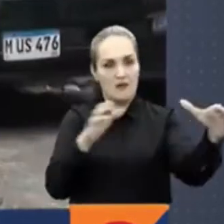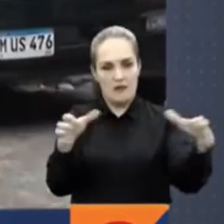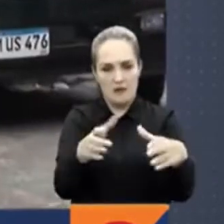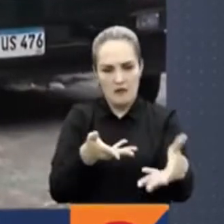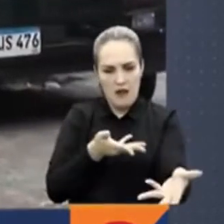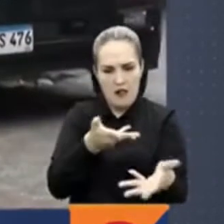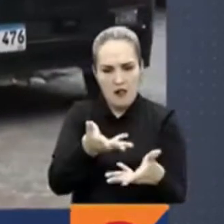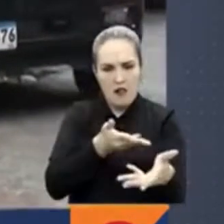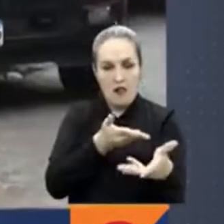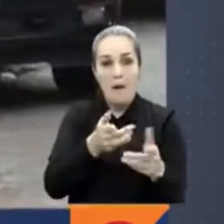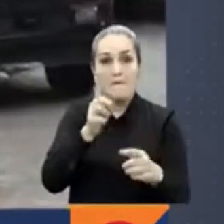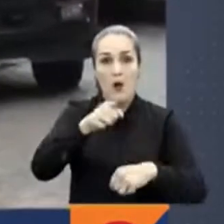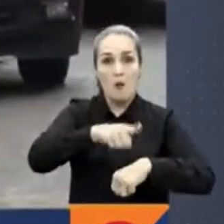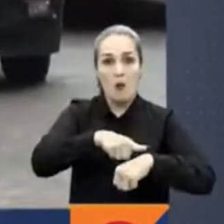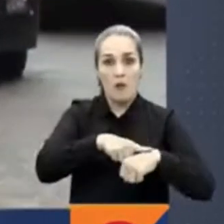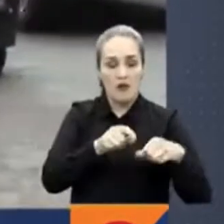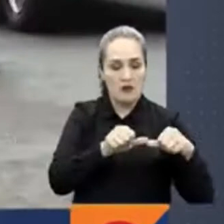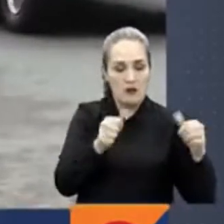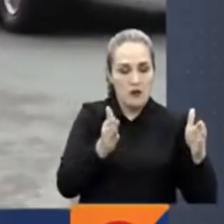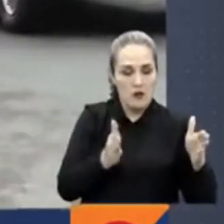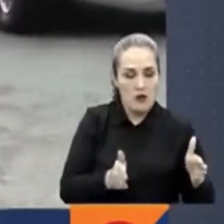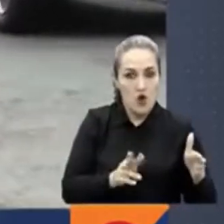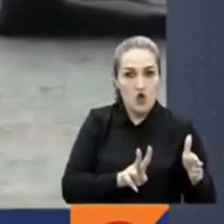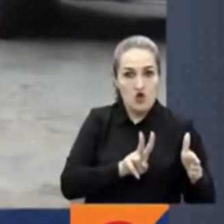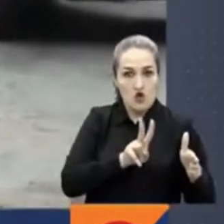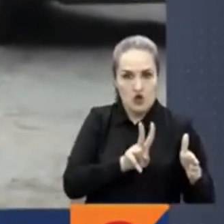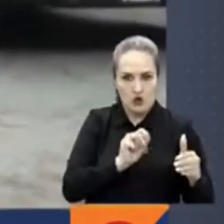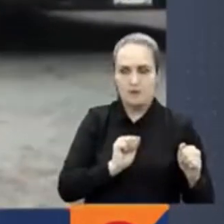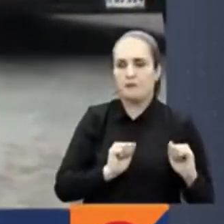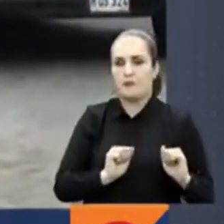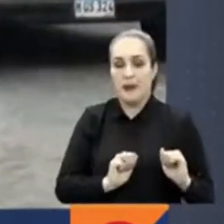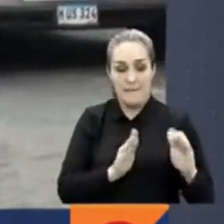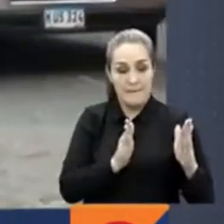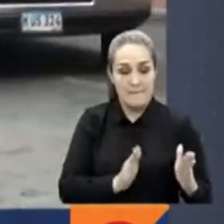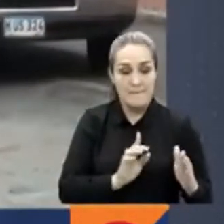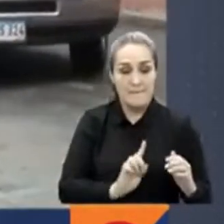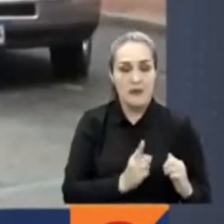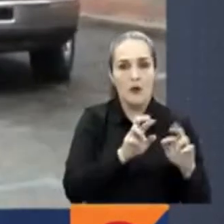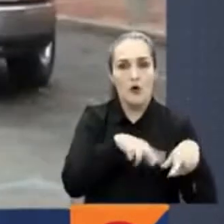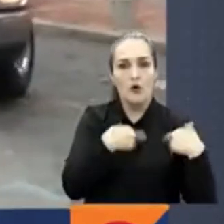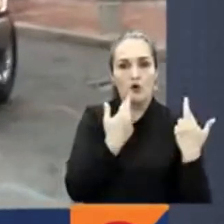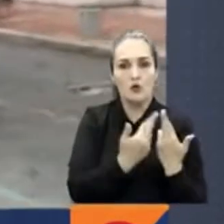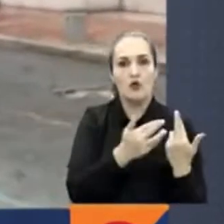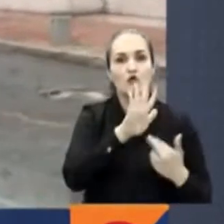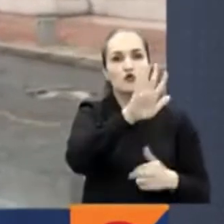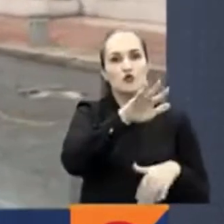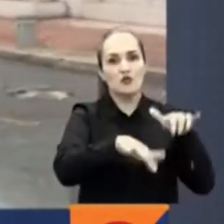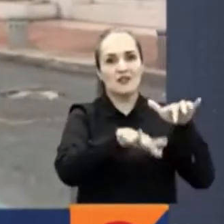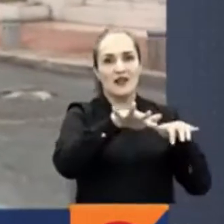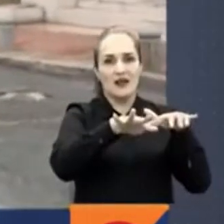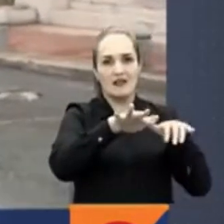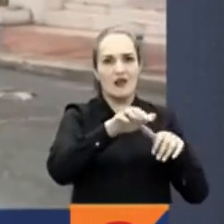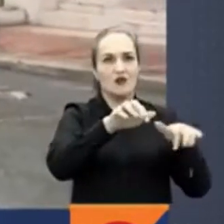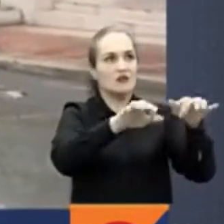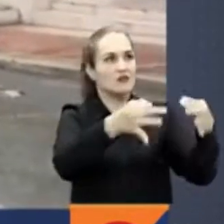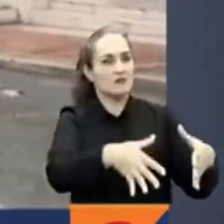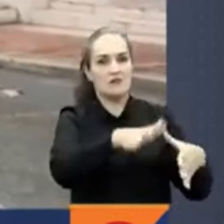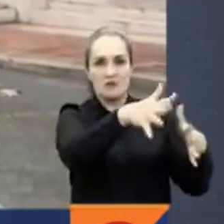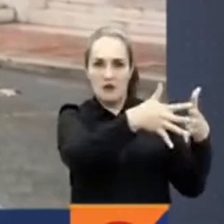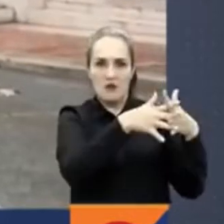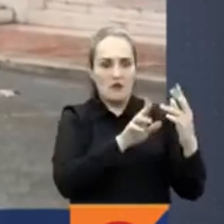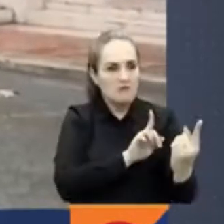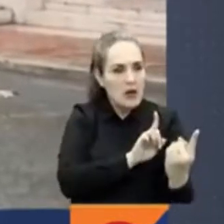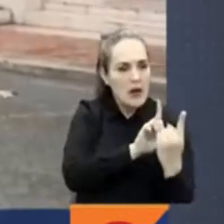momentos. El primero fue una reunión privada entre el presidente electo Gustavo Petro y Jonathan Finner, que es el secretario principal adjunto de Seguridad Nacional de los Estados